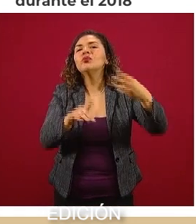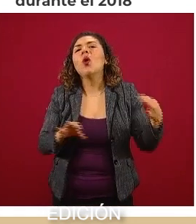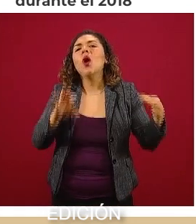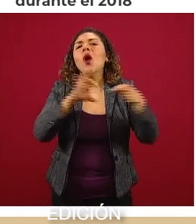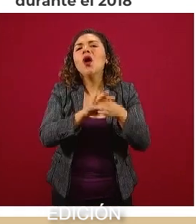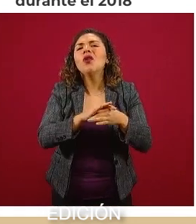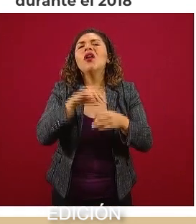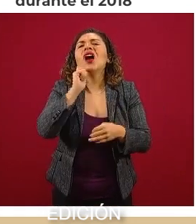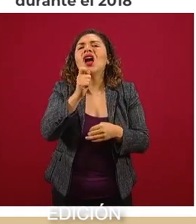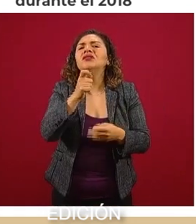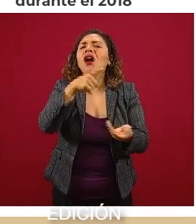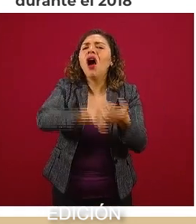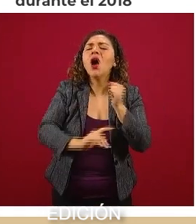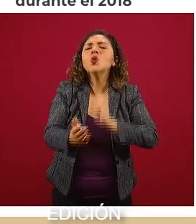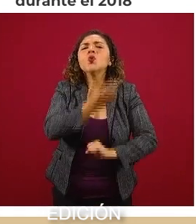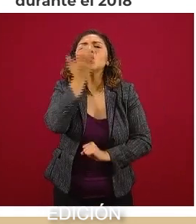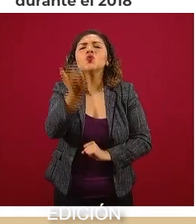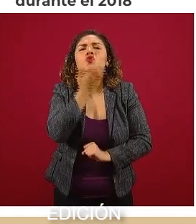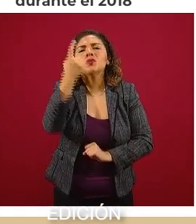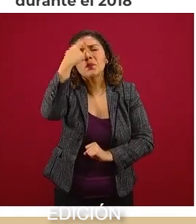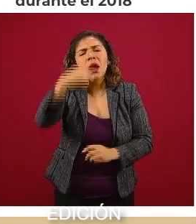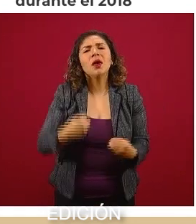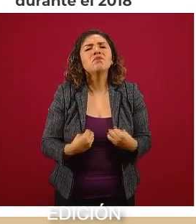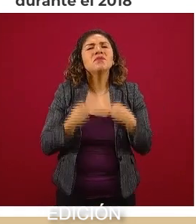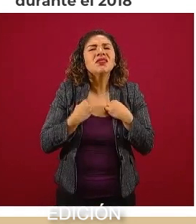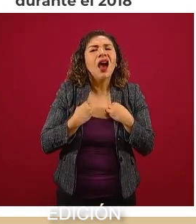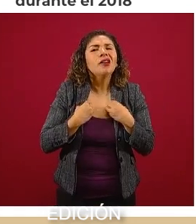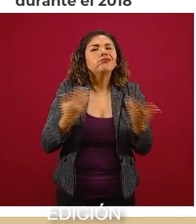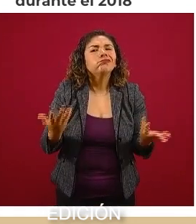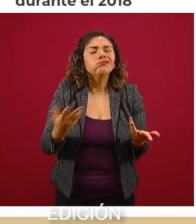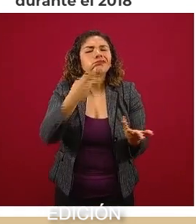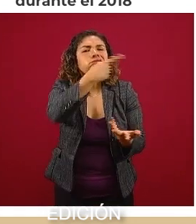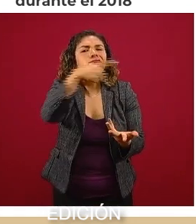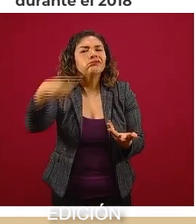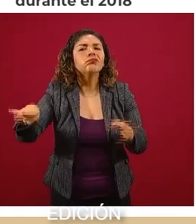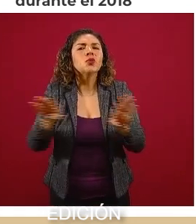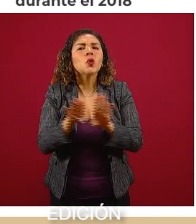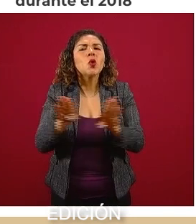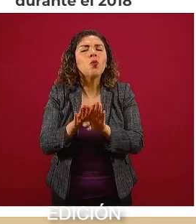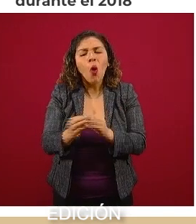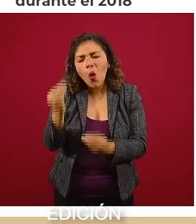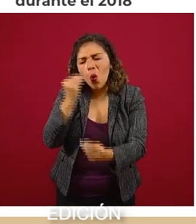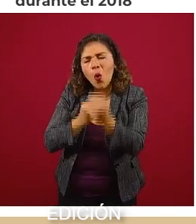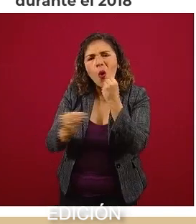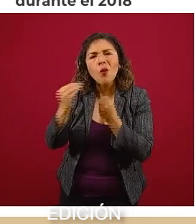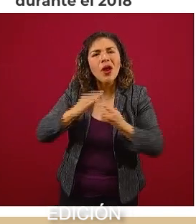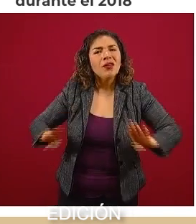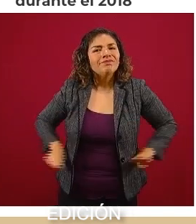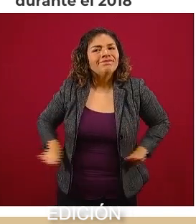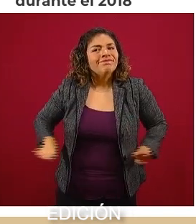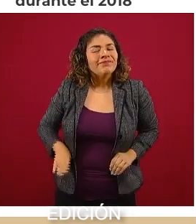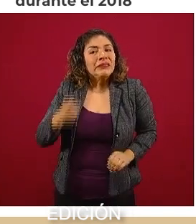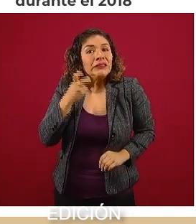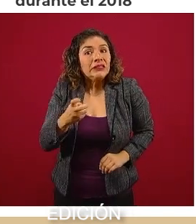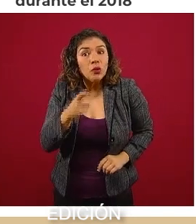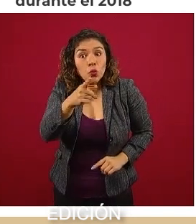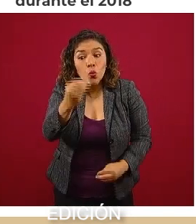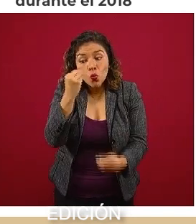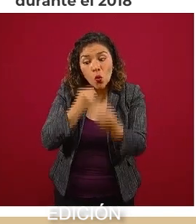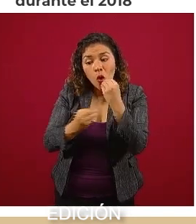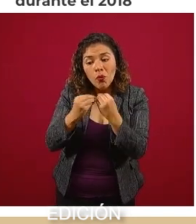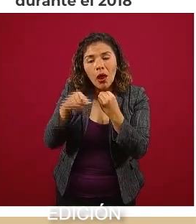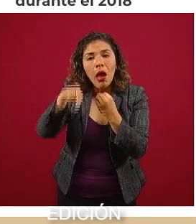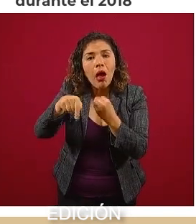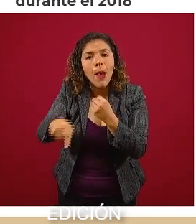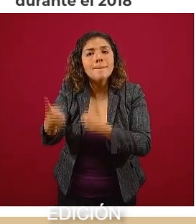hábitos de vida y con, de manera particular, hábitos alimentarios. Lo que comemos nos está